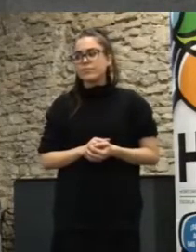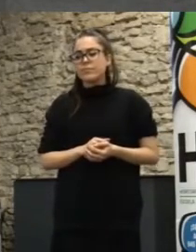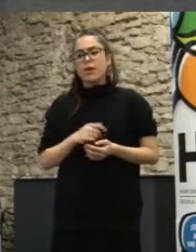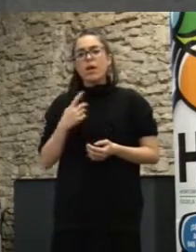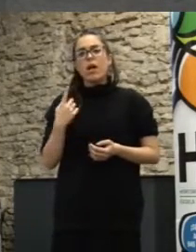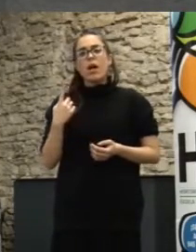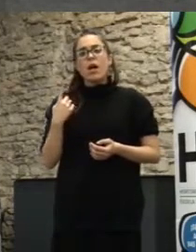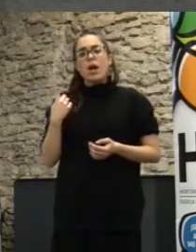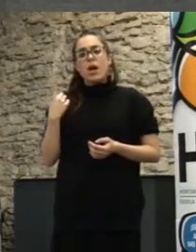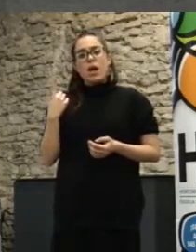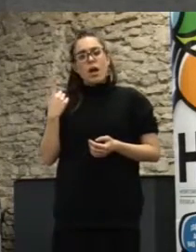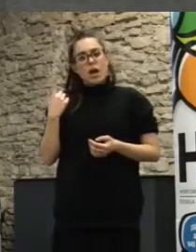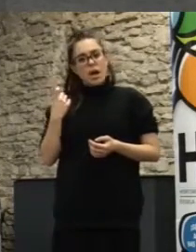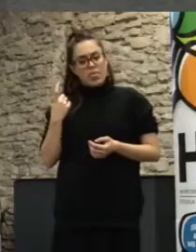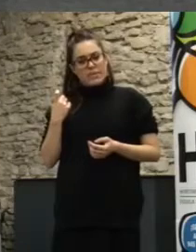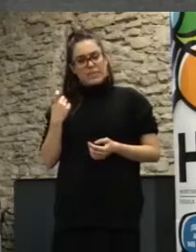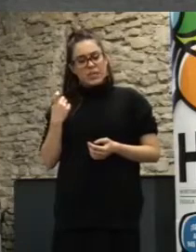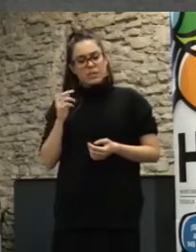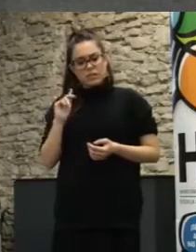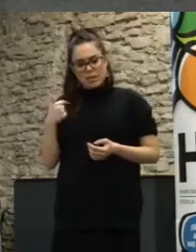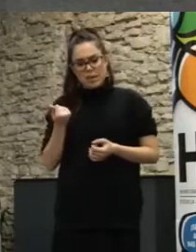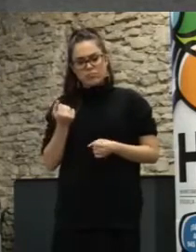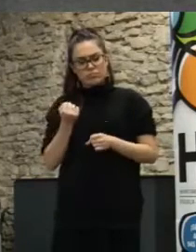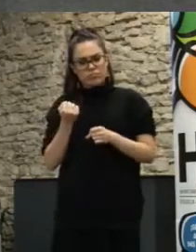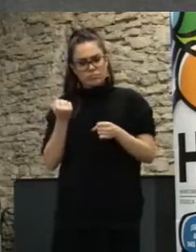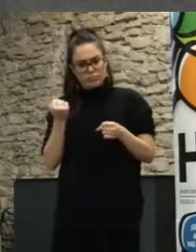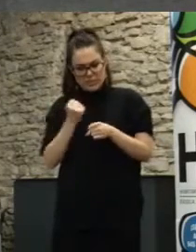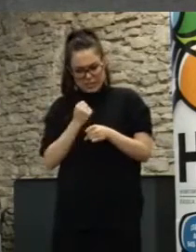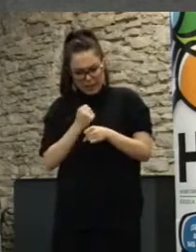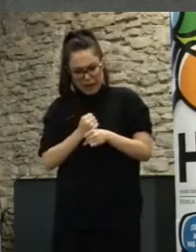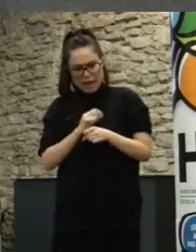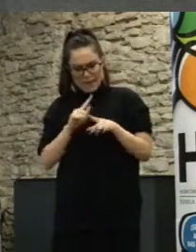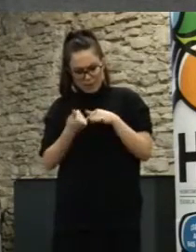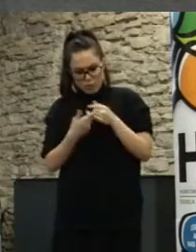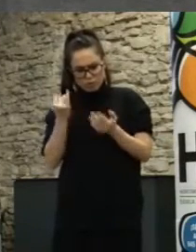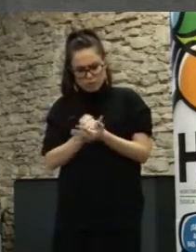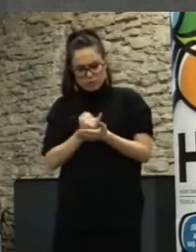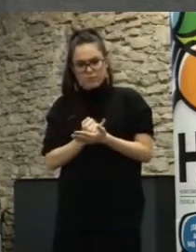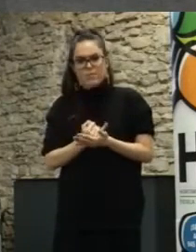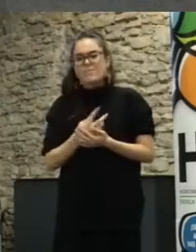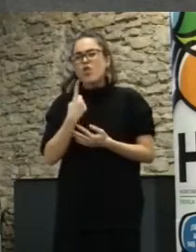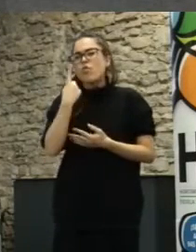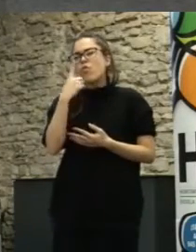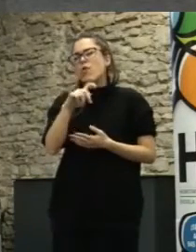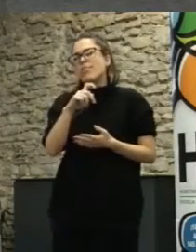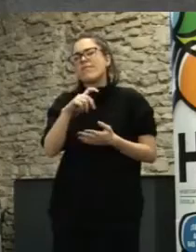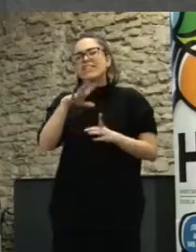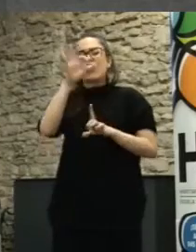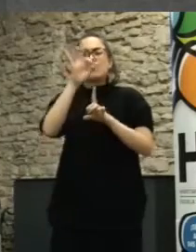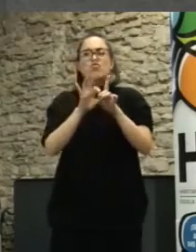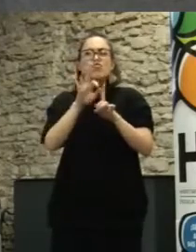trabajadas de manera que luego posteriormente podamos testarlas pero no hace falta que en fin desarrollemos un software